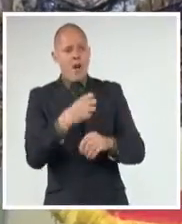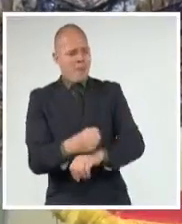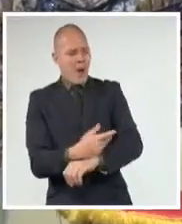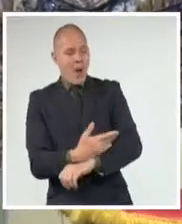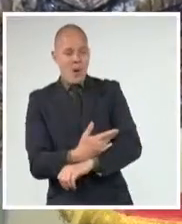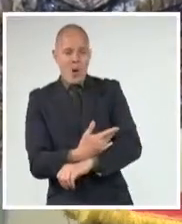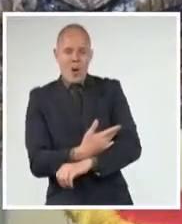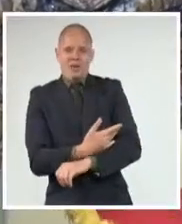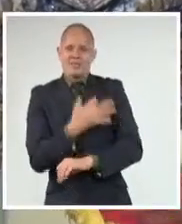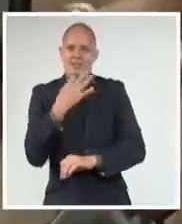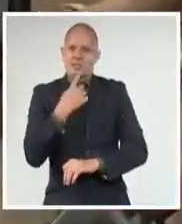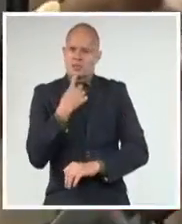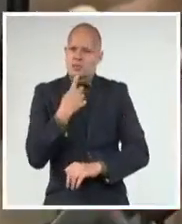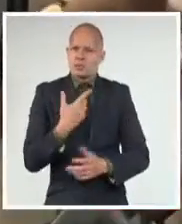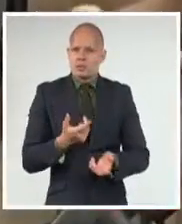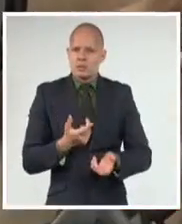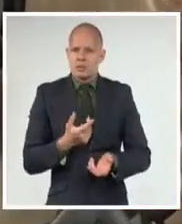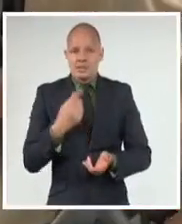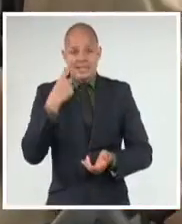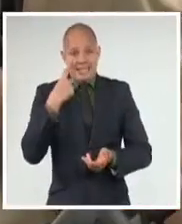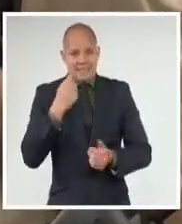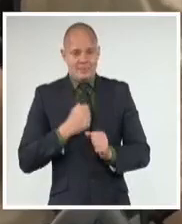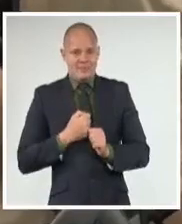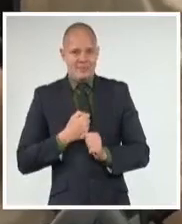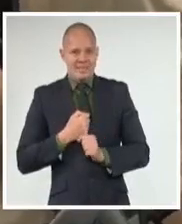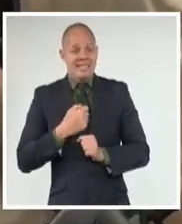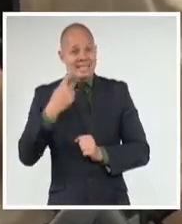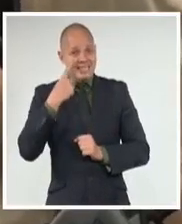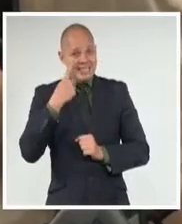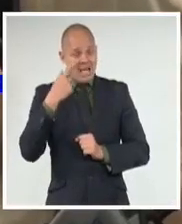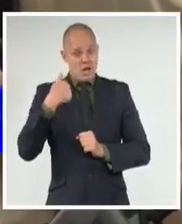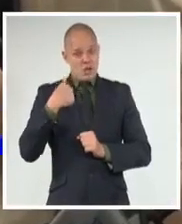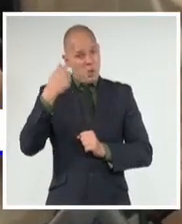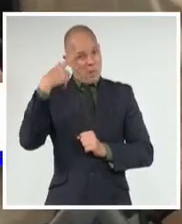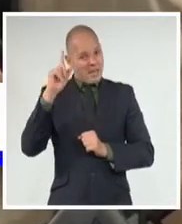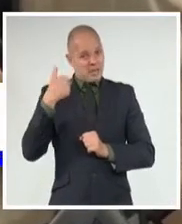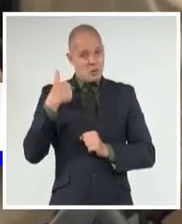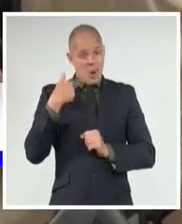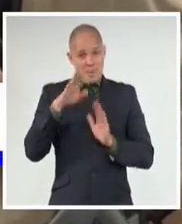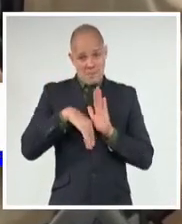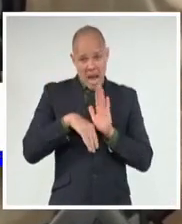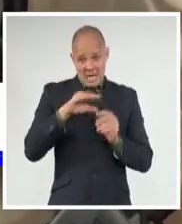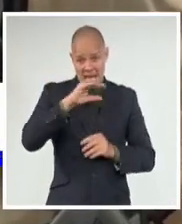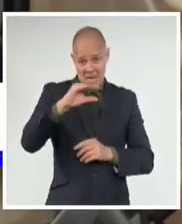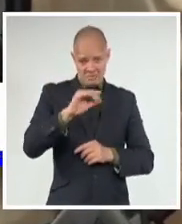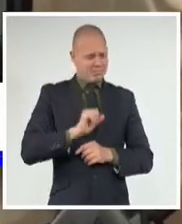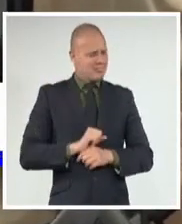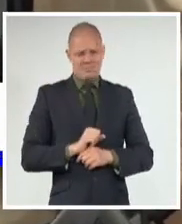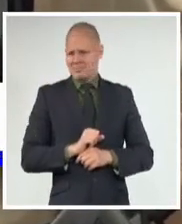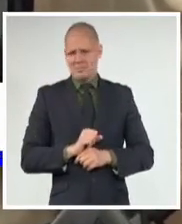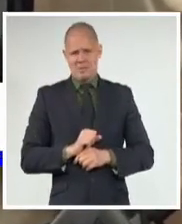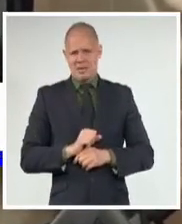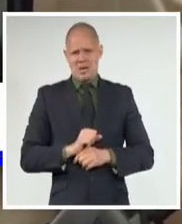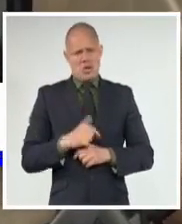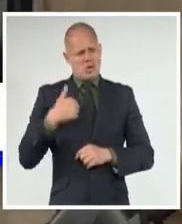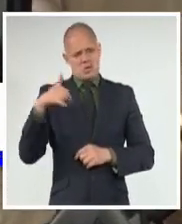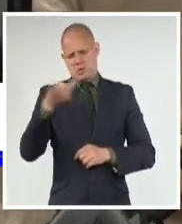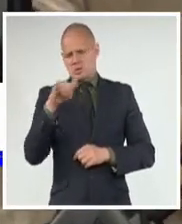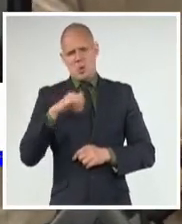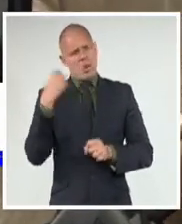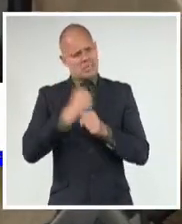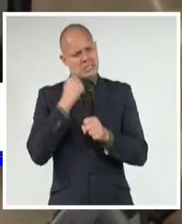agradeció la alta distinción. El reverendo Suárez no se retiró, está en pleno jubileo,